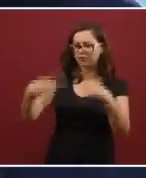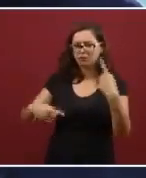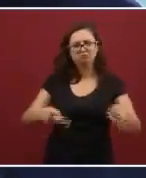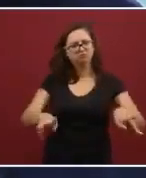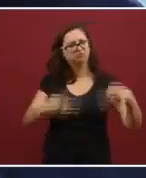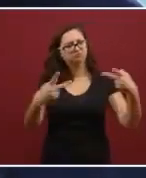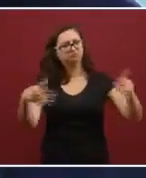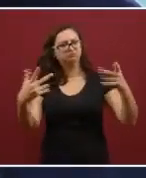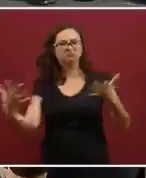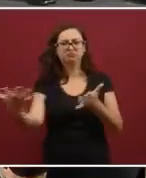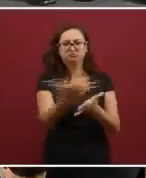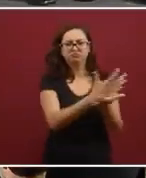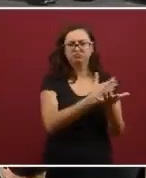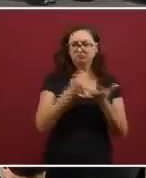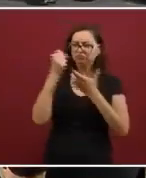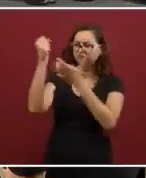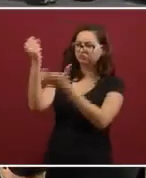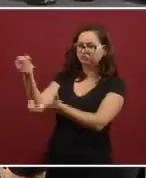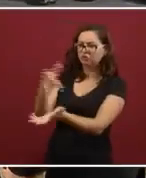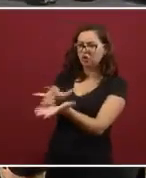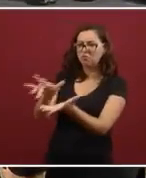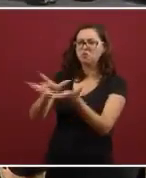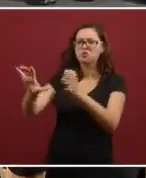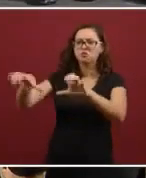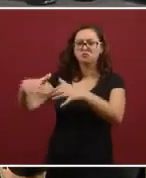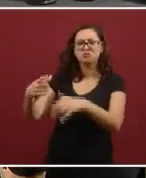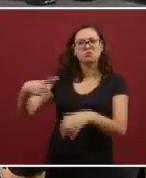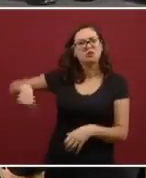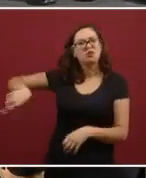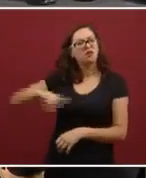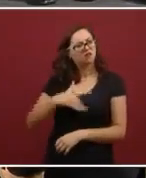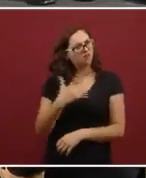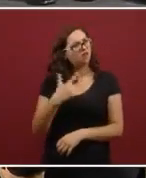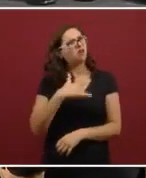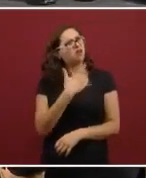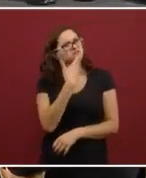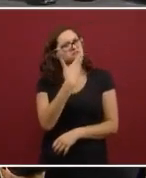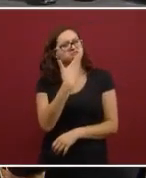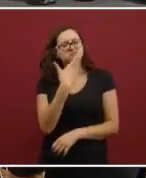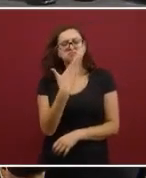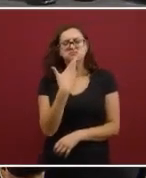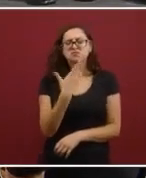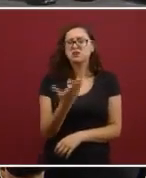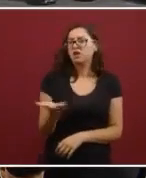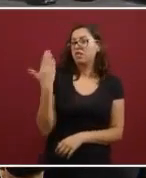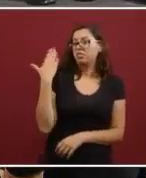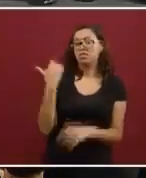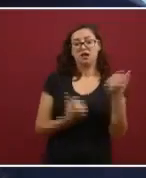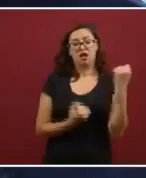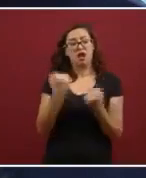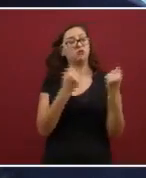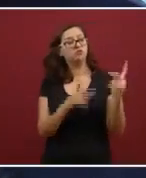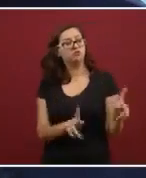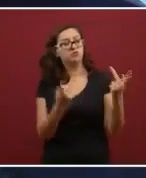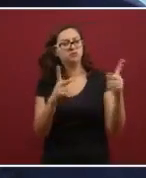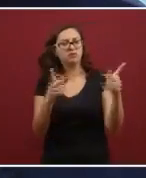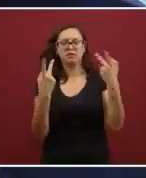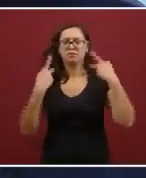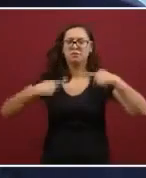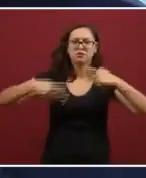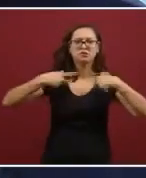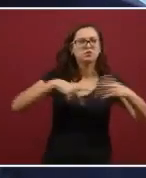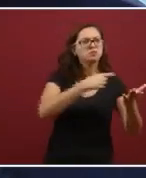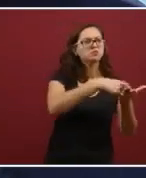bienes sean con fines sociales. Así nos lo han hecho saber en la última subasta de vehículos. La gente nos